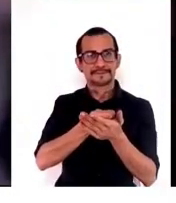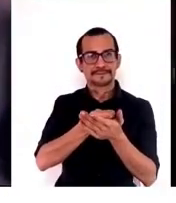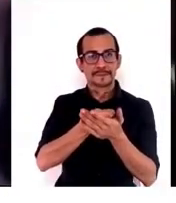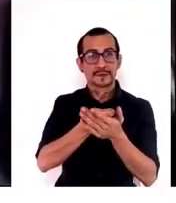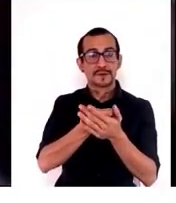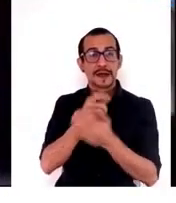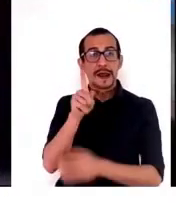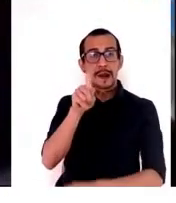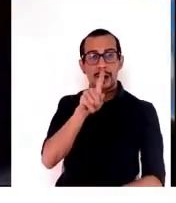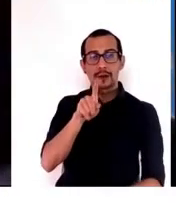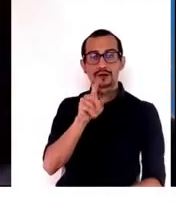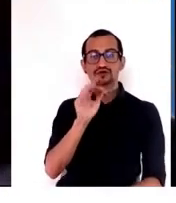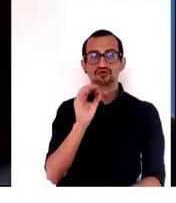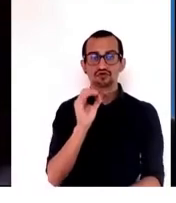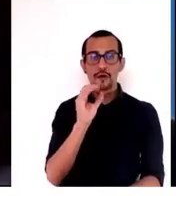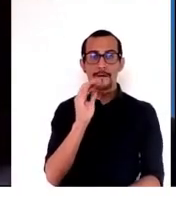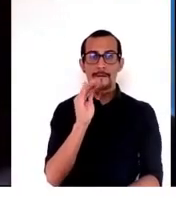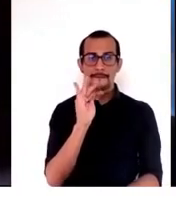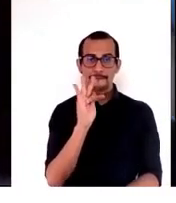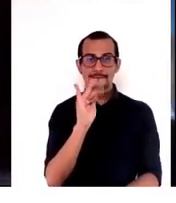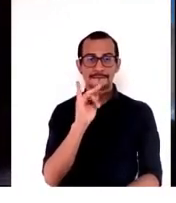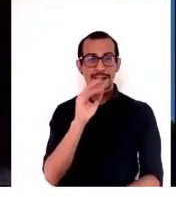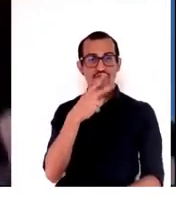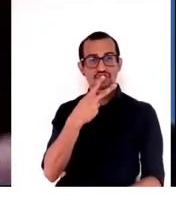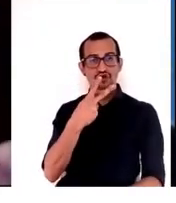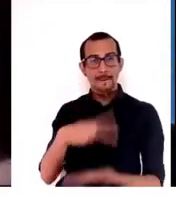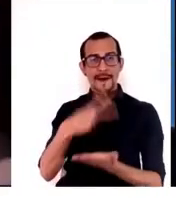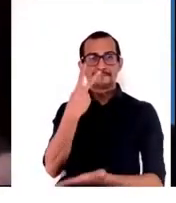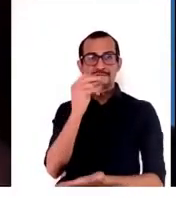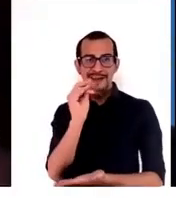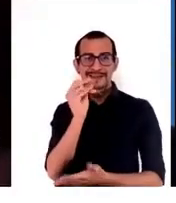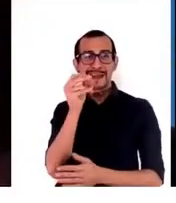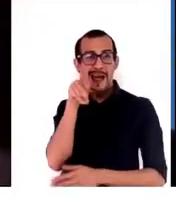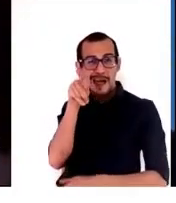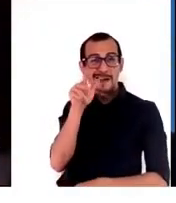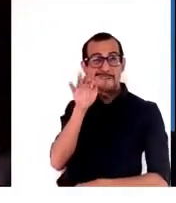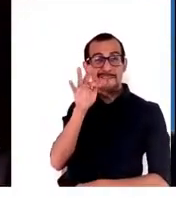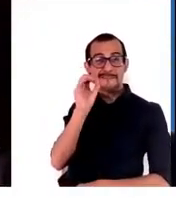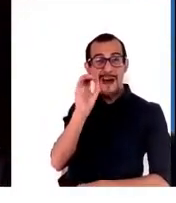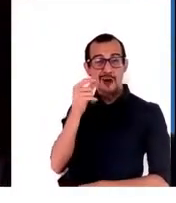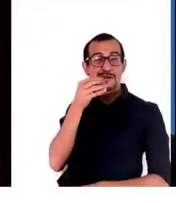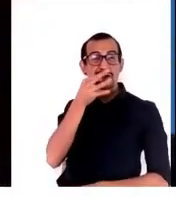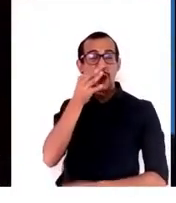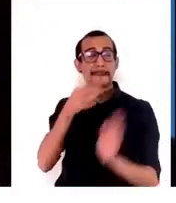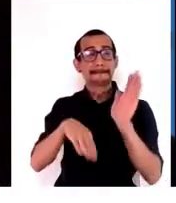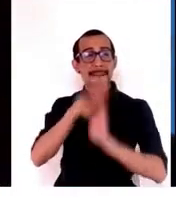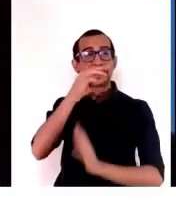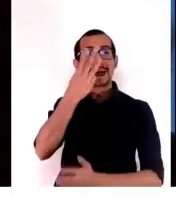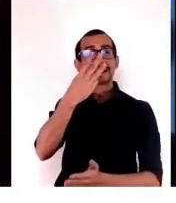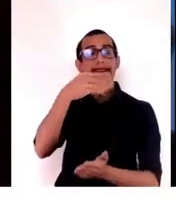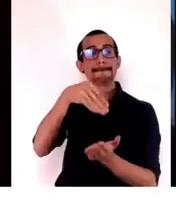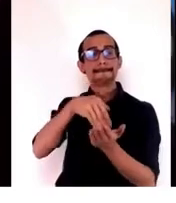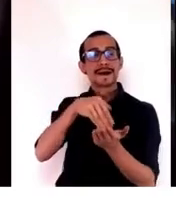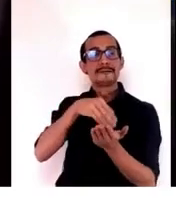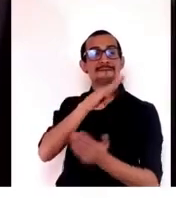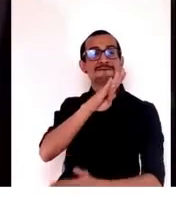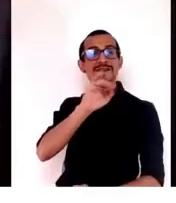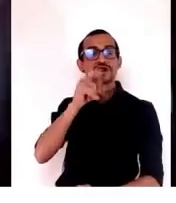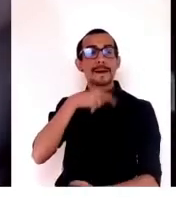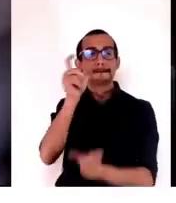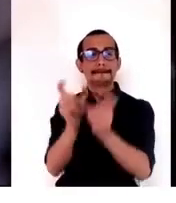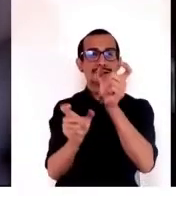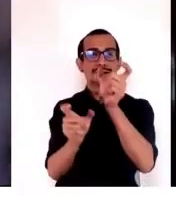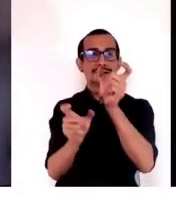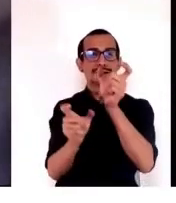2020, el FAO ha dicho que hay más que 3 mil millones de personas que no pueden permitir